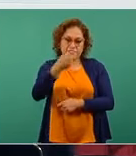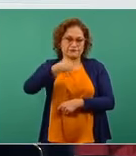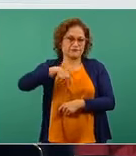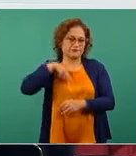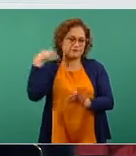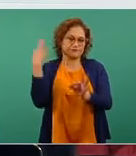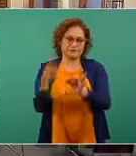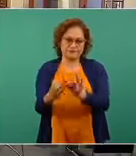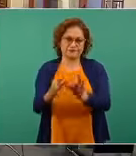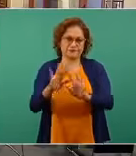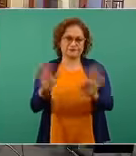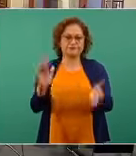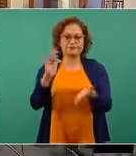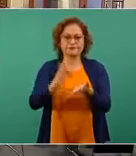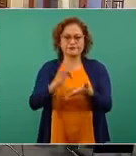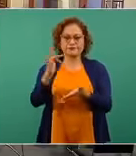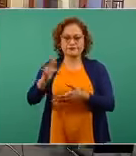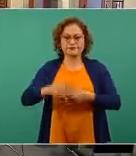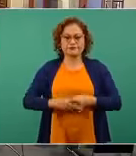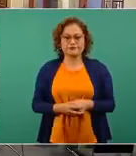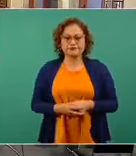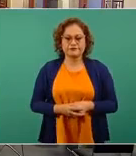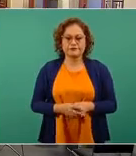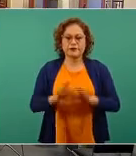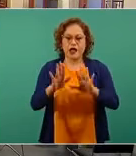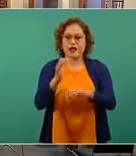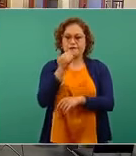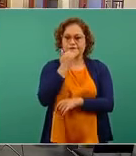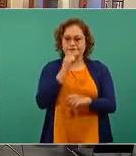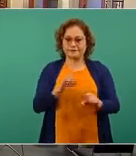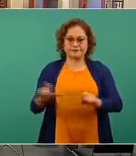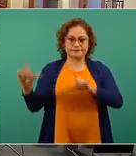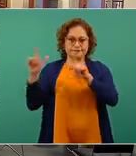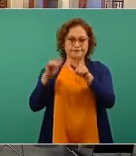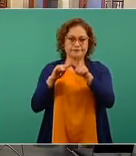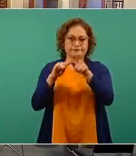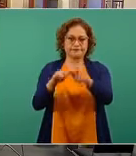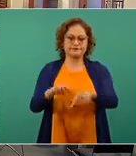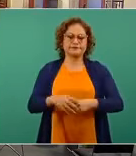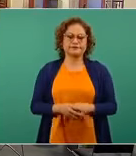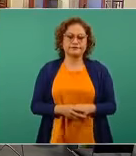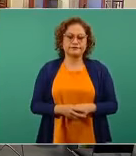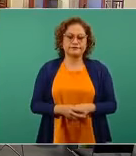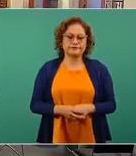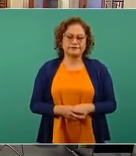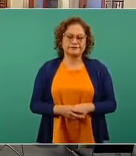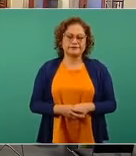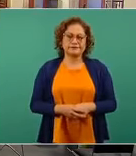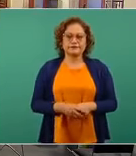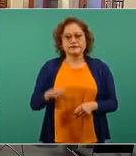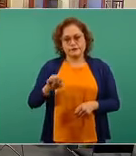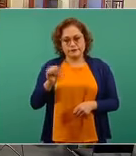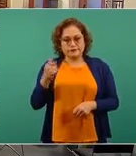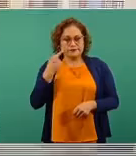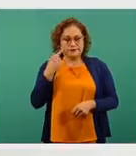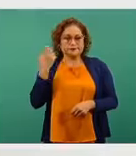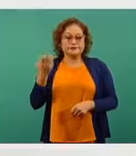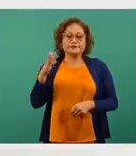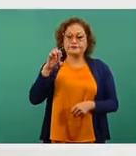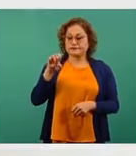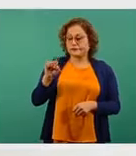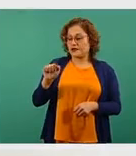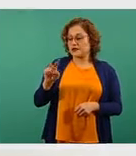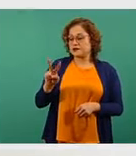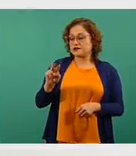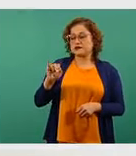Muchas gracias. Vamos a pasar a la siguiente. Ah, quedan todavía algunas. La siguiente es los CESAVIs, los eventos supuestamente